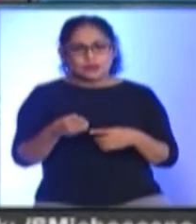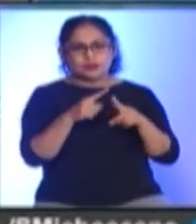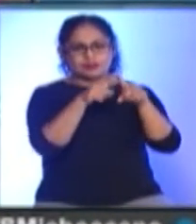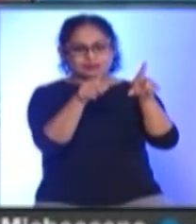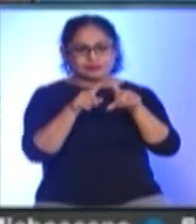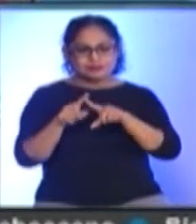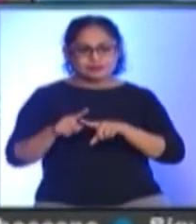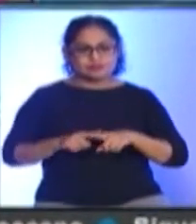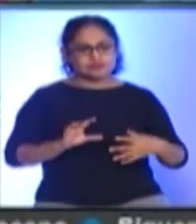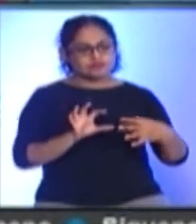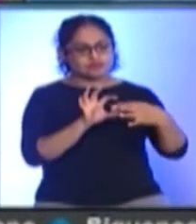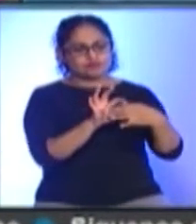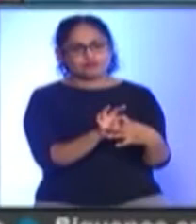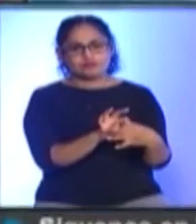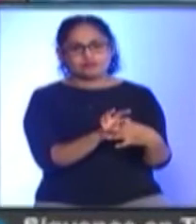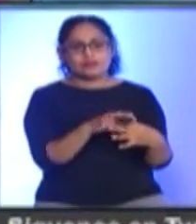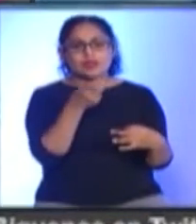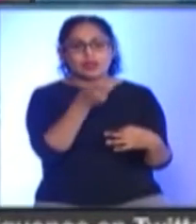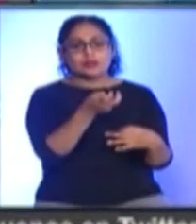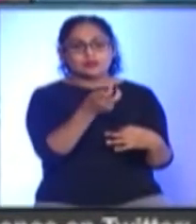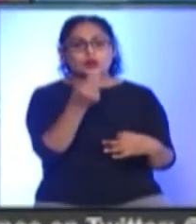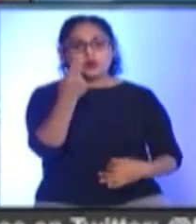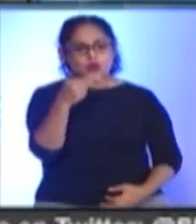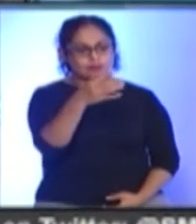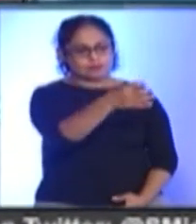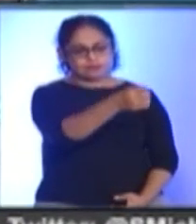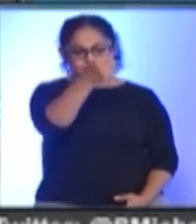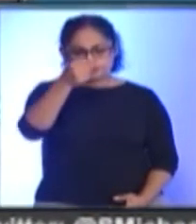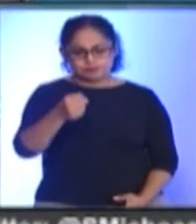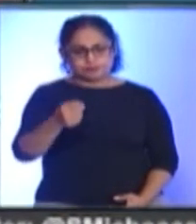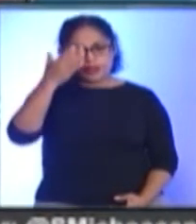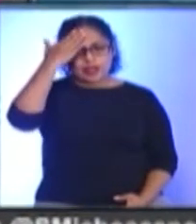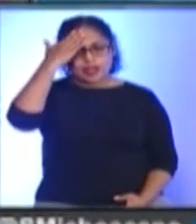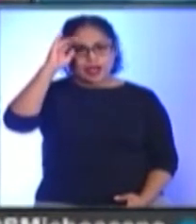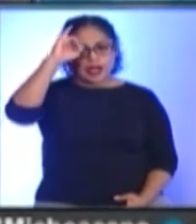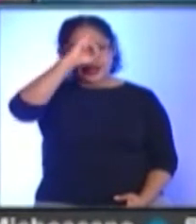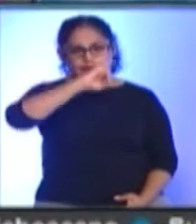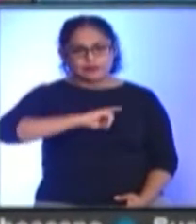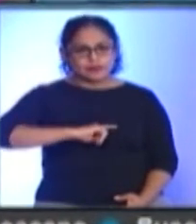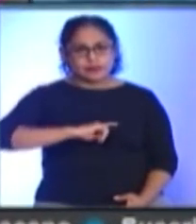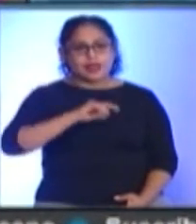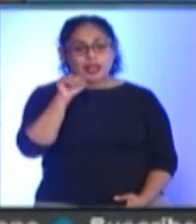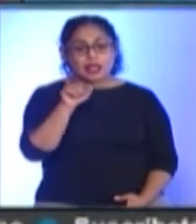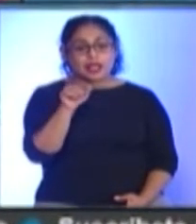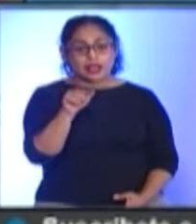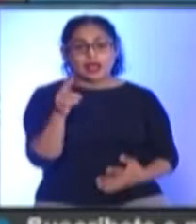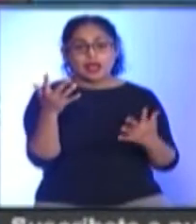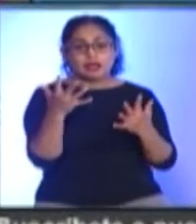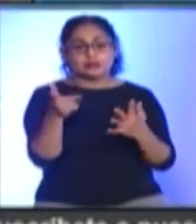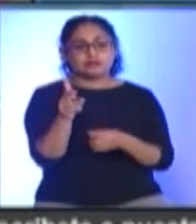Nombra A su Jefe de gabinete A Héctor Gómez Trujillo Para que sea El enlace